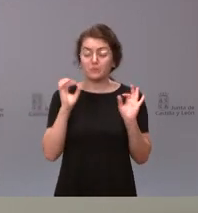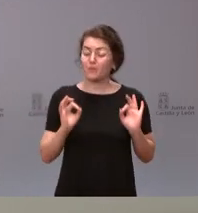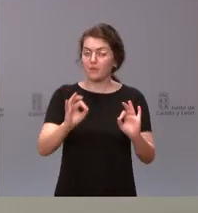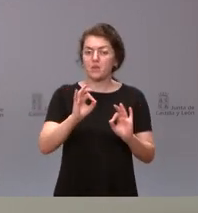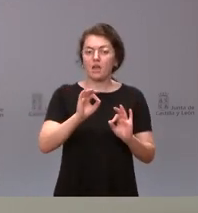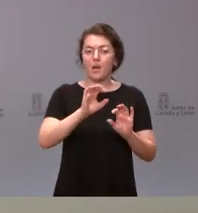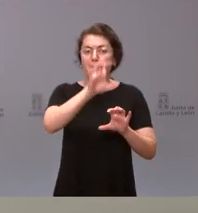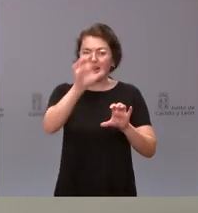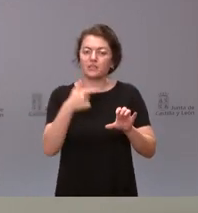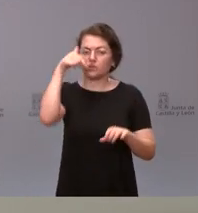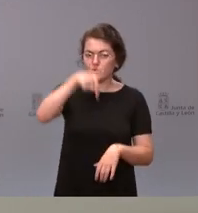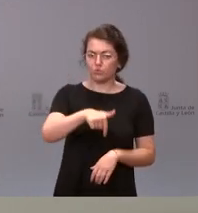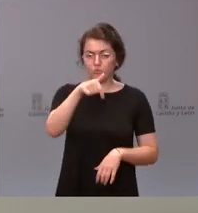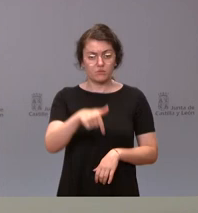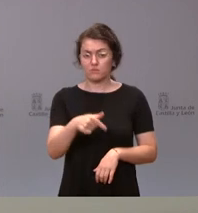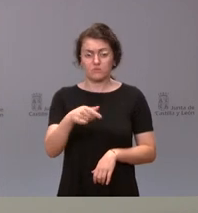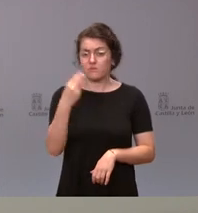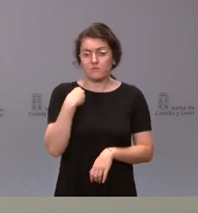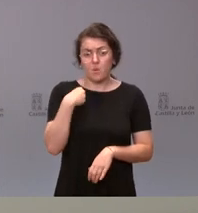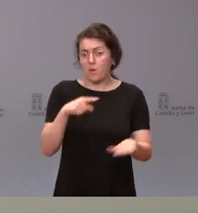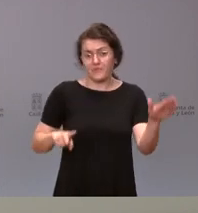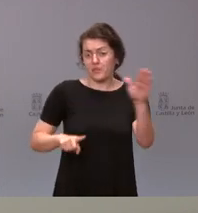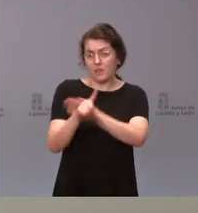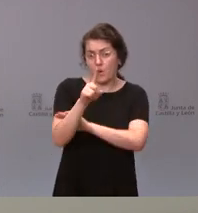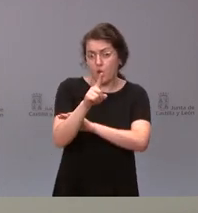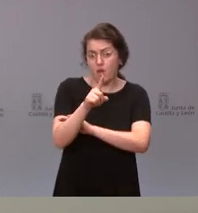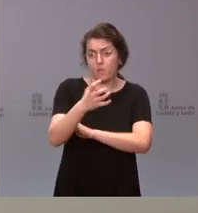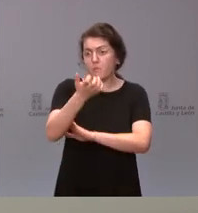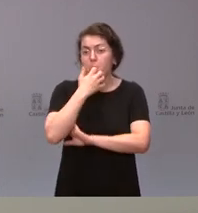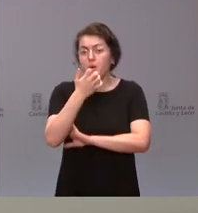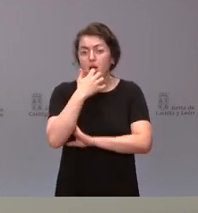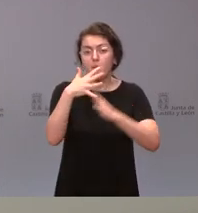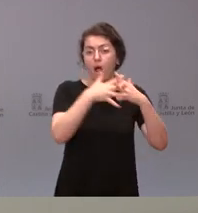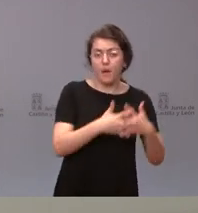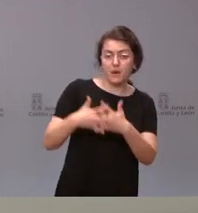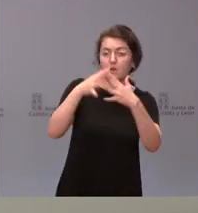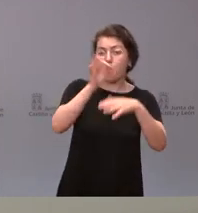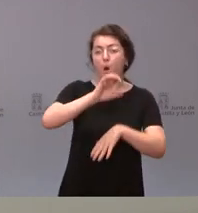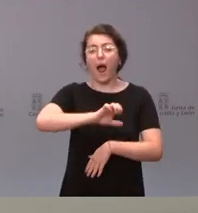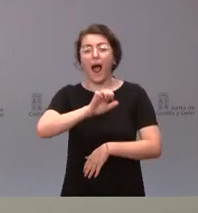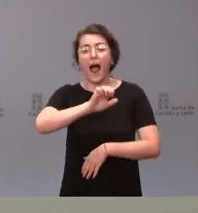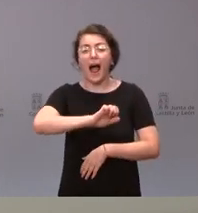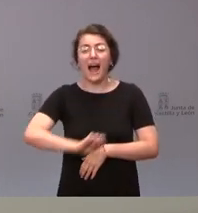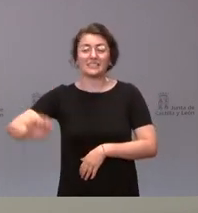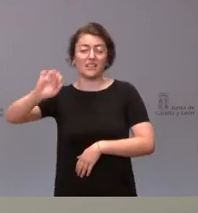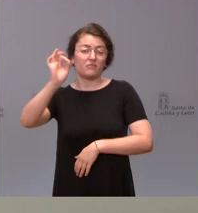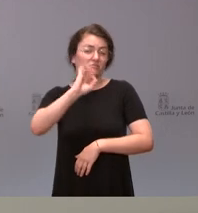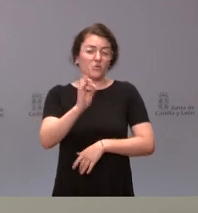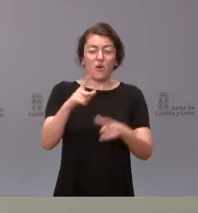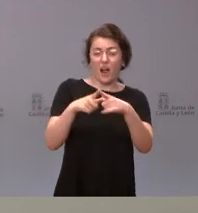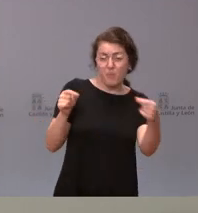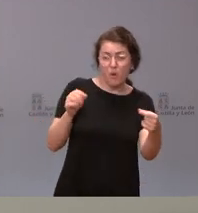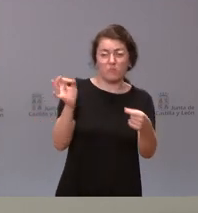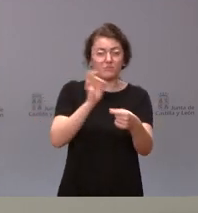Ni llega a los países más desarrollados, como puede ser el caso de América del Norte o en Asia, Japón o Corea del Sur. Esta es una